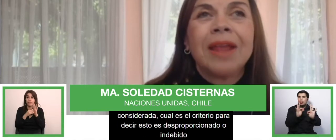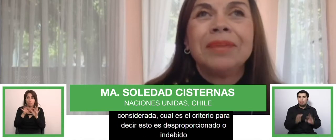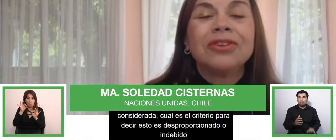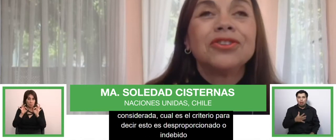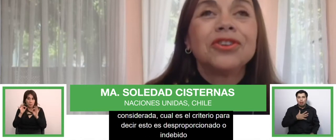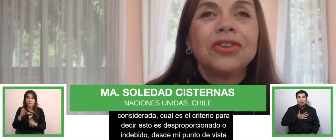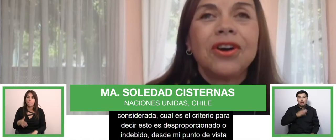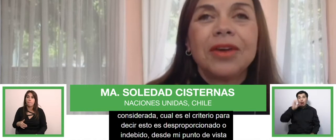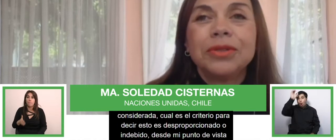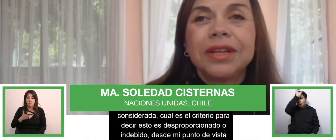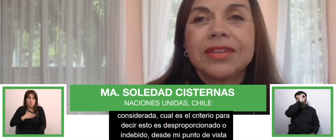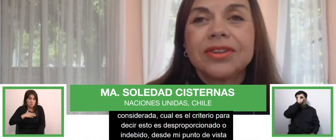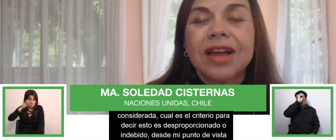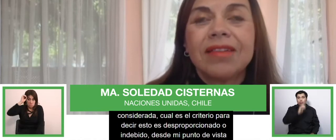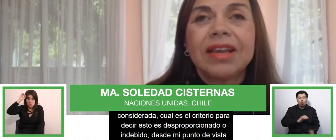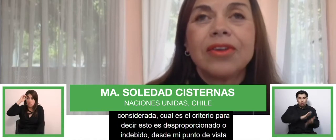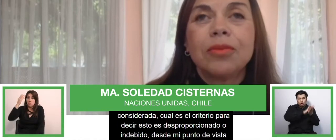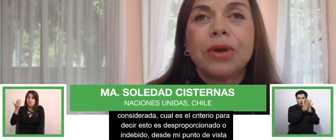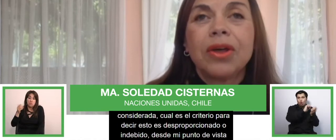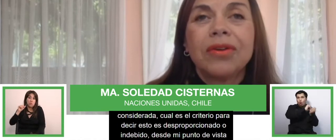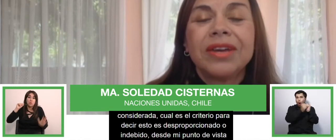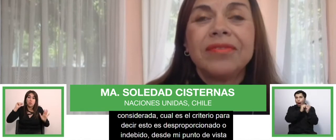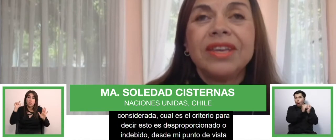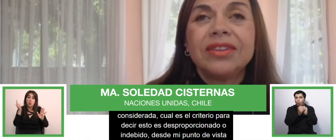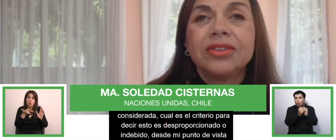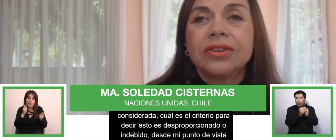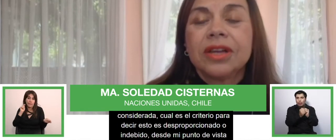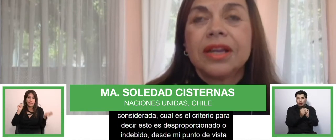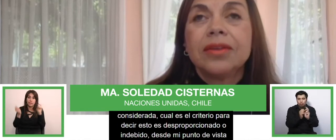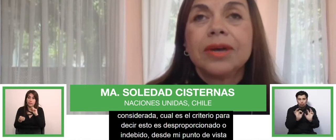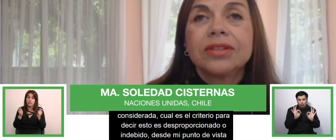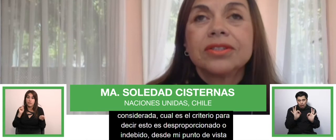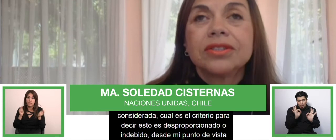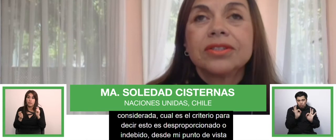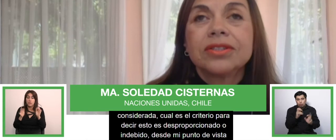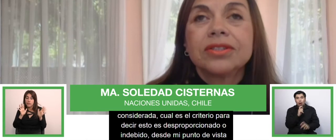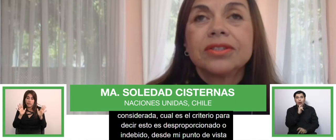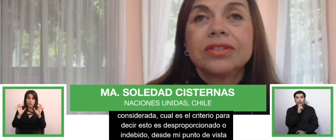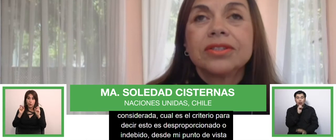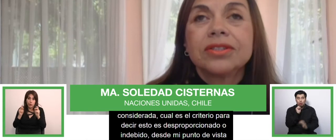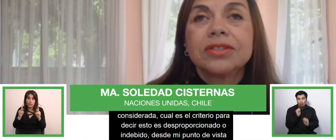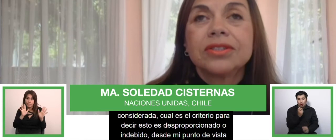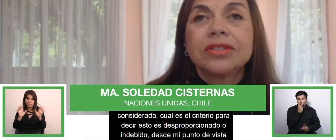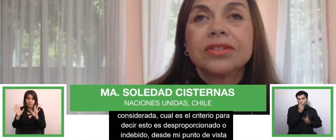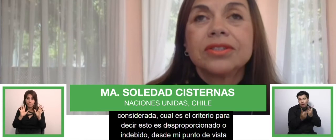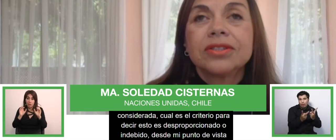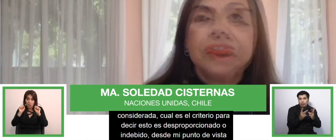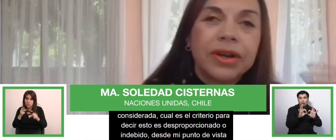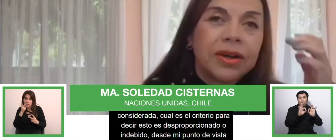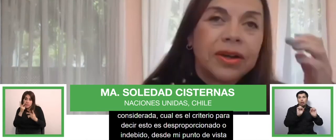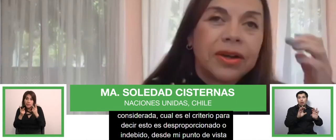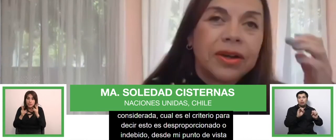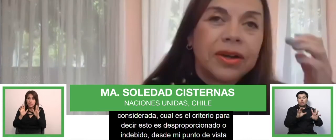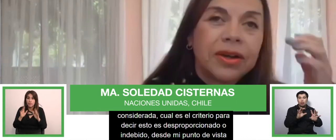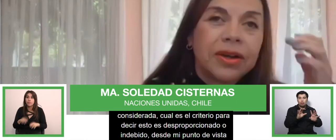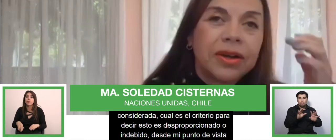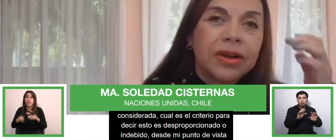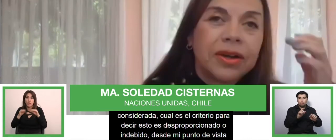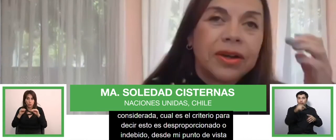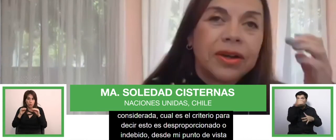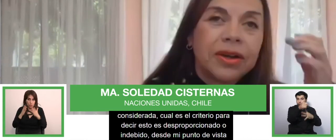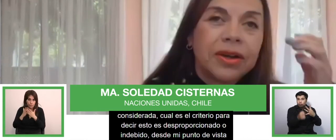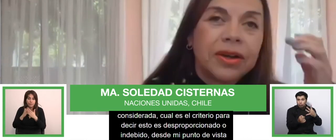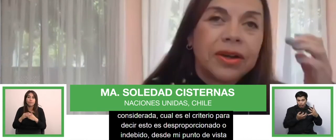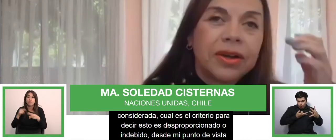al menos todos los ajustes razonables que yo puedo haber visto en educación, ninguno impone una